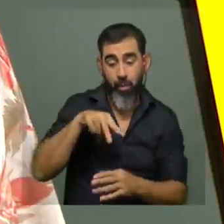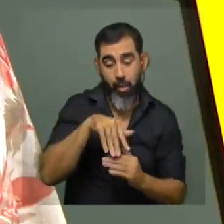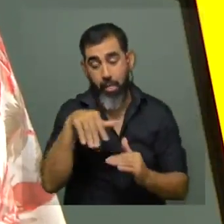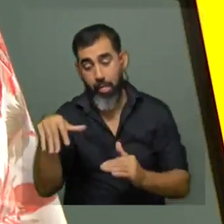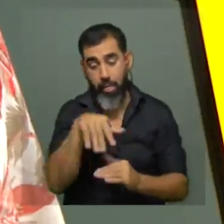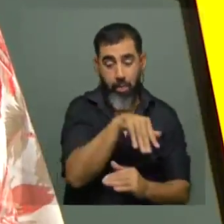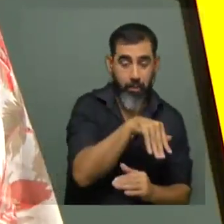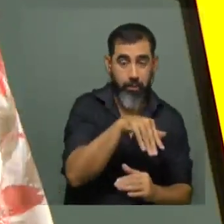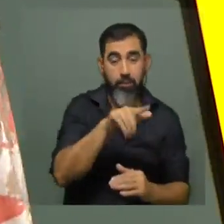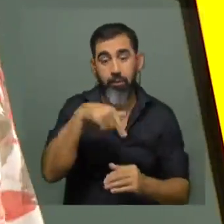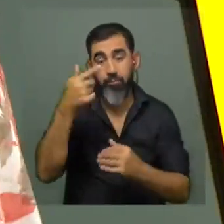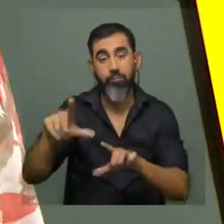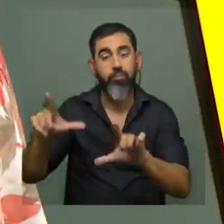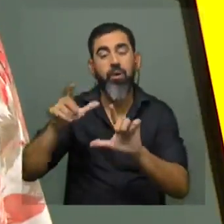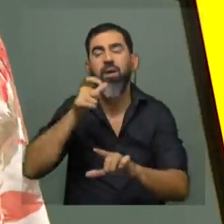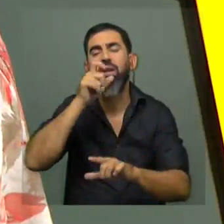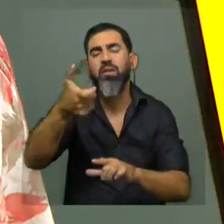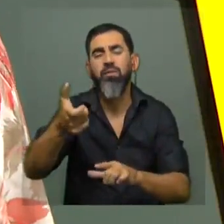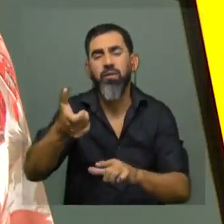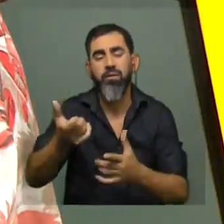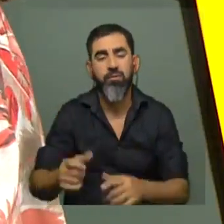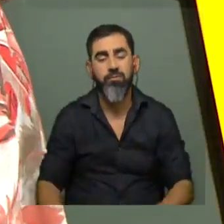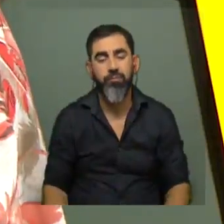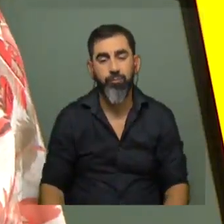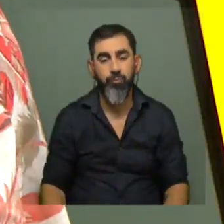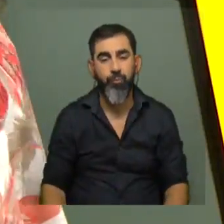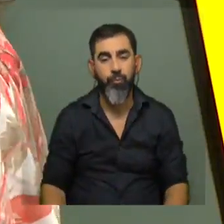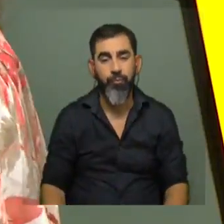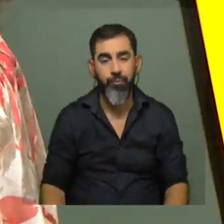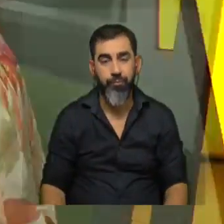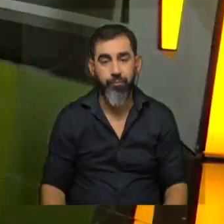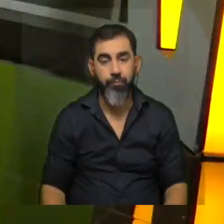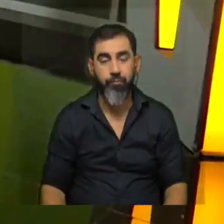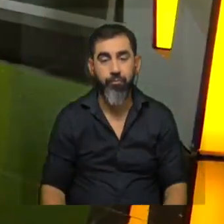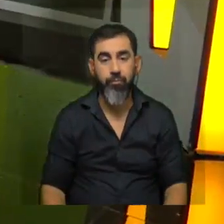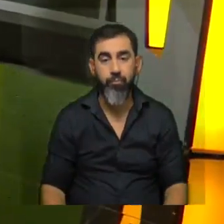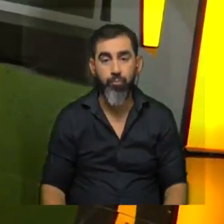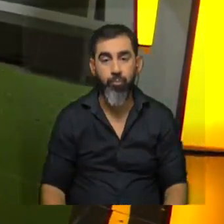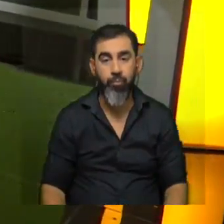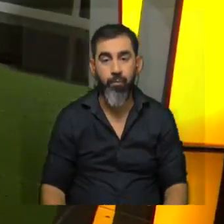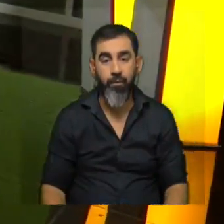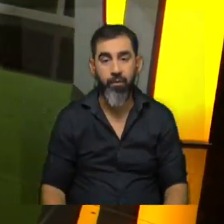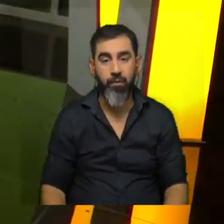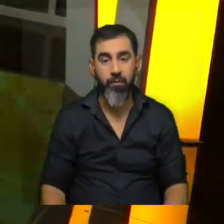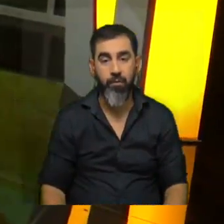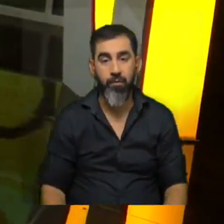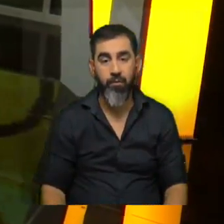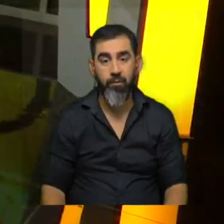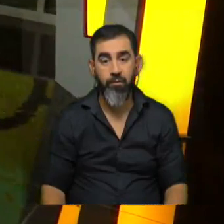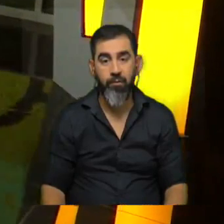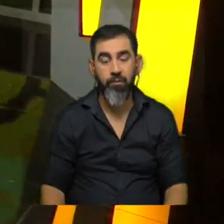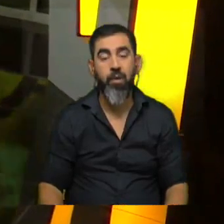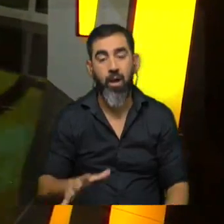otro en la siguiente placa entonces qué significa esta fuerza como decía Ernesto acá también esta fuerza es la que explica